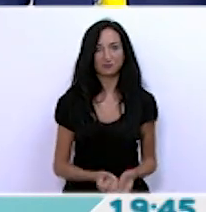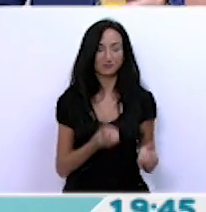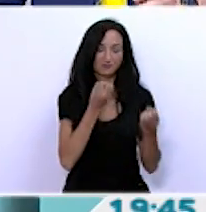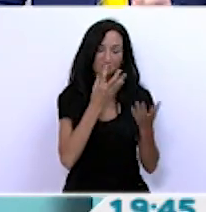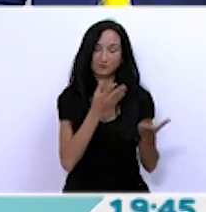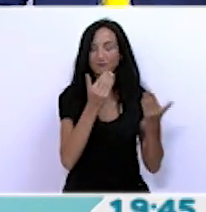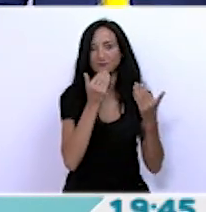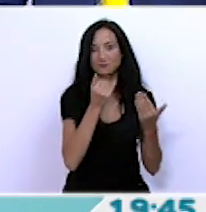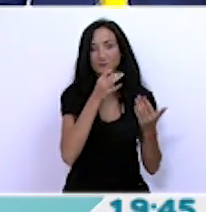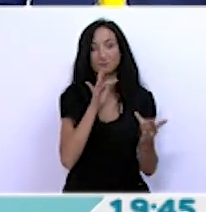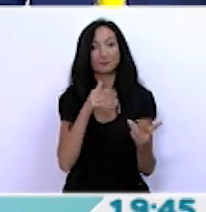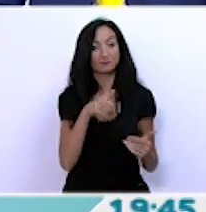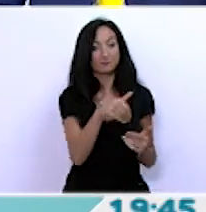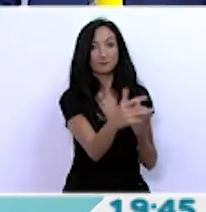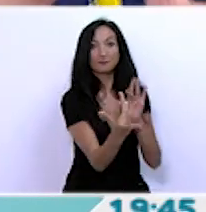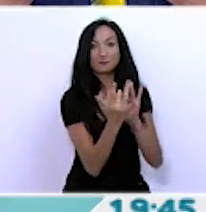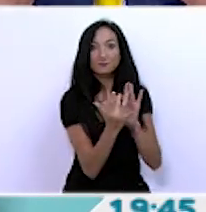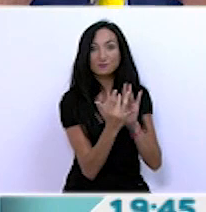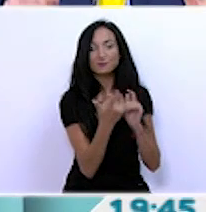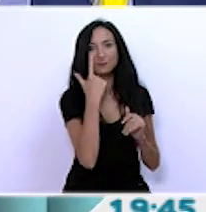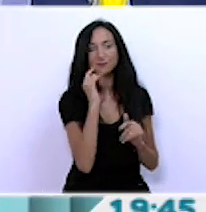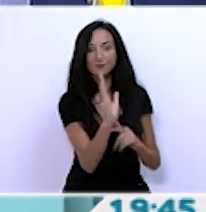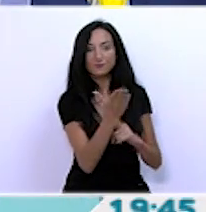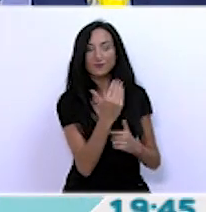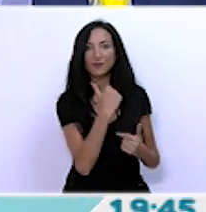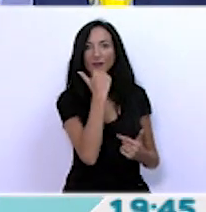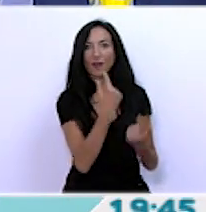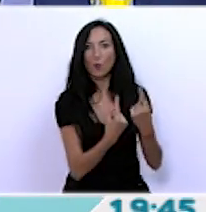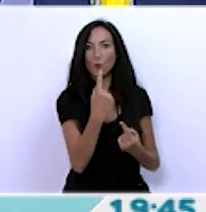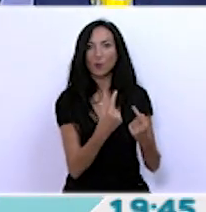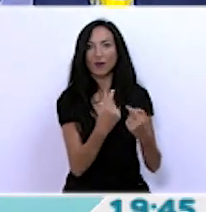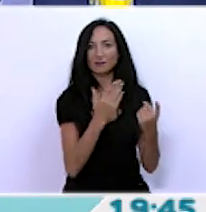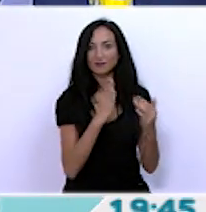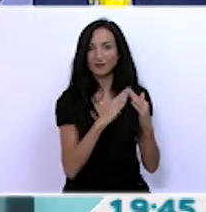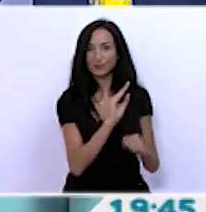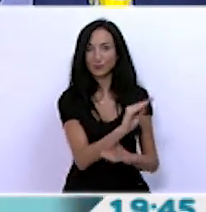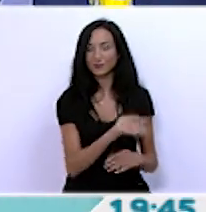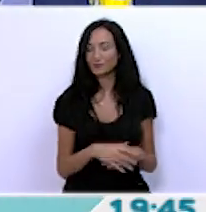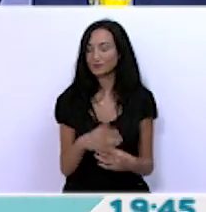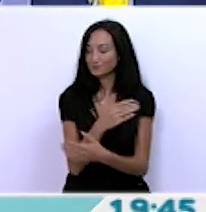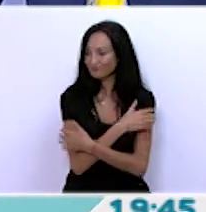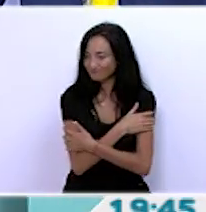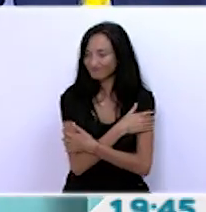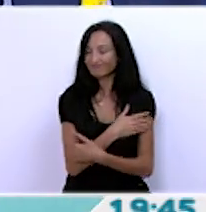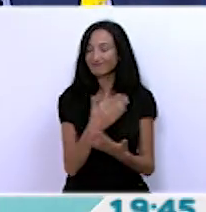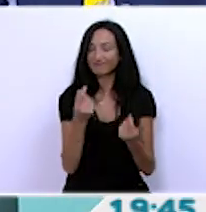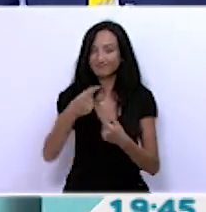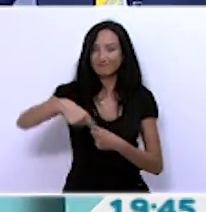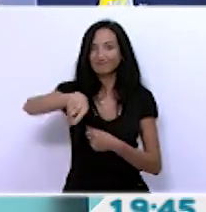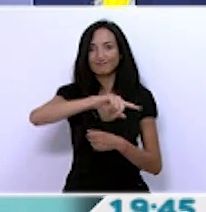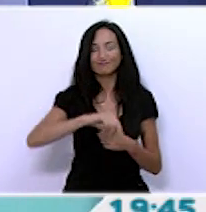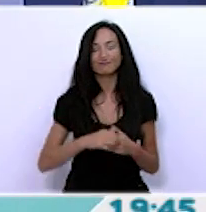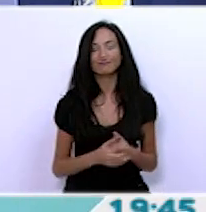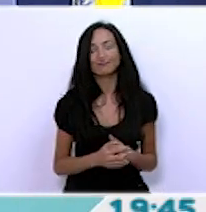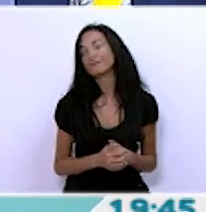muchísimas gracias. Y la próxima vez que hablemos contigo, a ver si nos enseñas alguna que tengas ahí en tu propia casa. Un abrazote. Lo que dais. Venga, un abrazo a vosotros. Hasta la